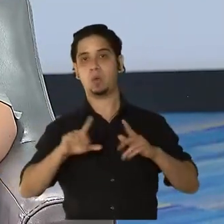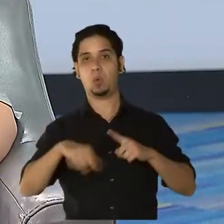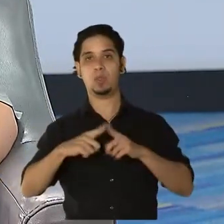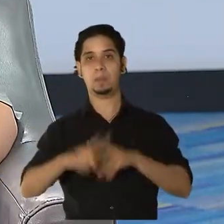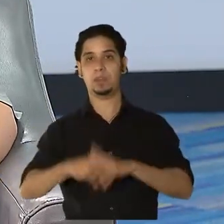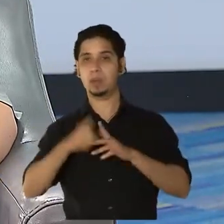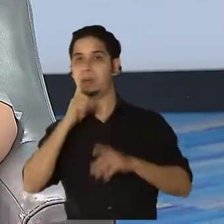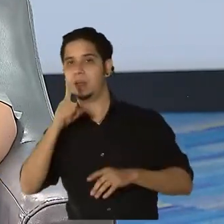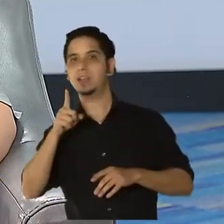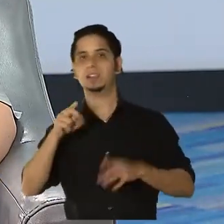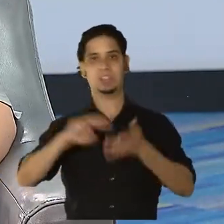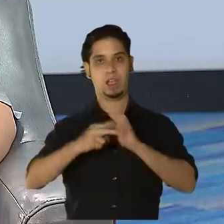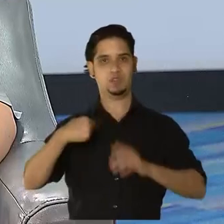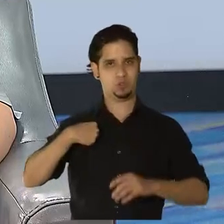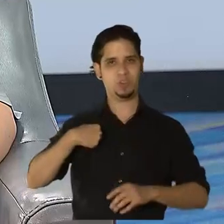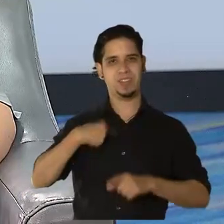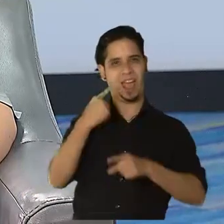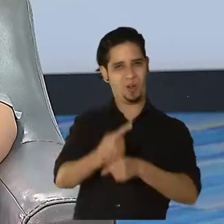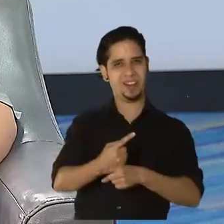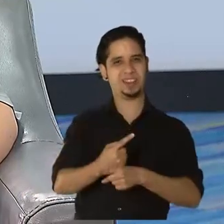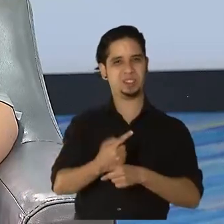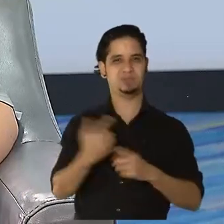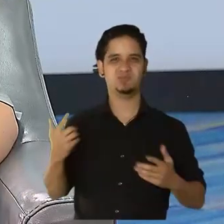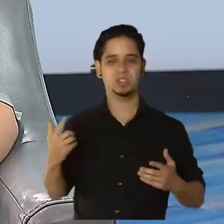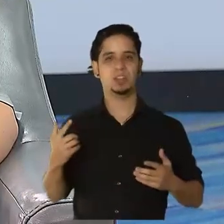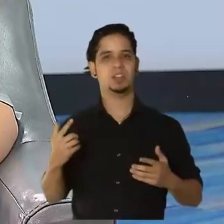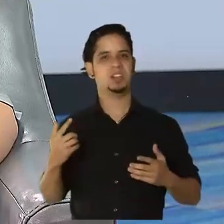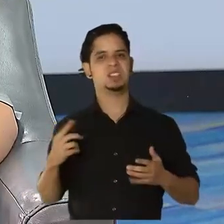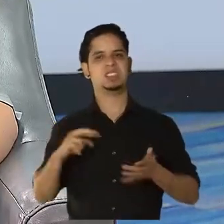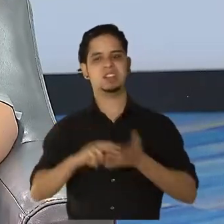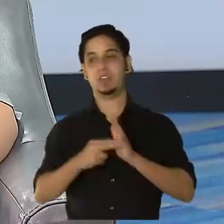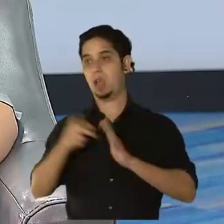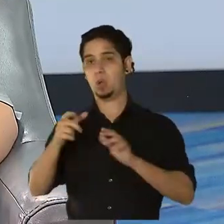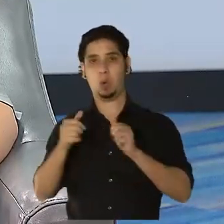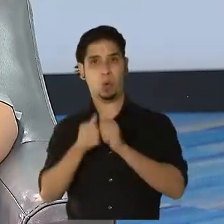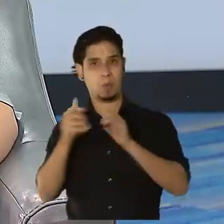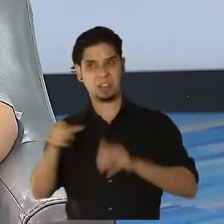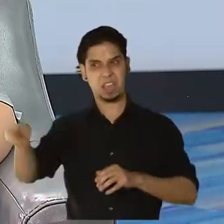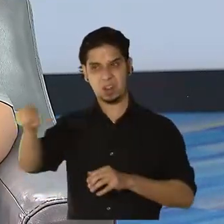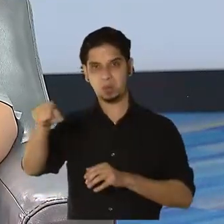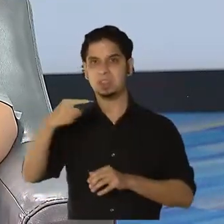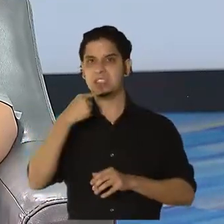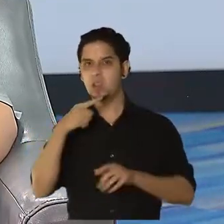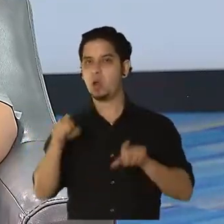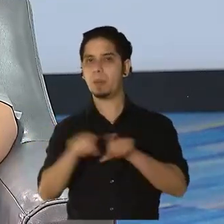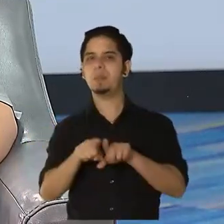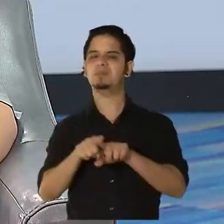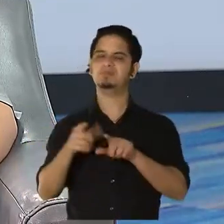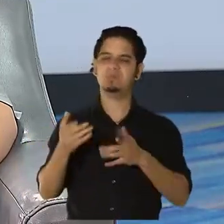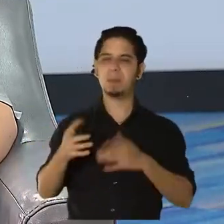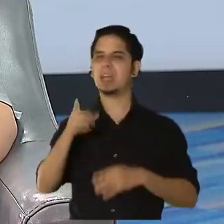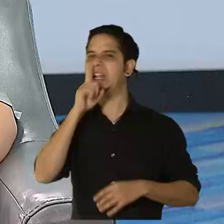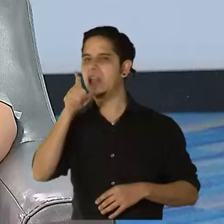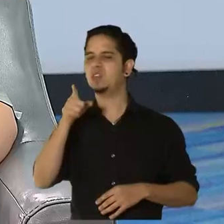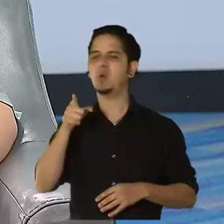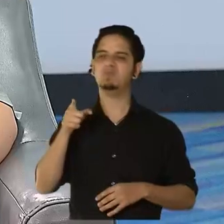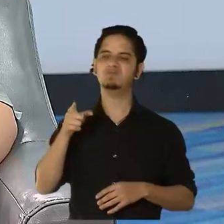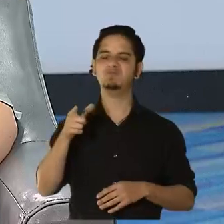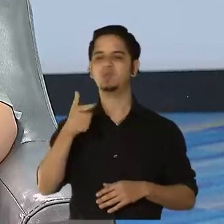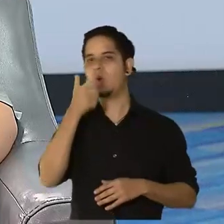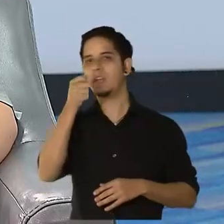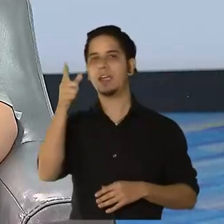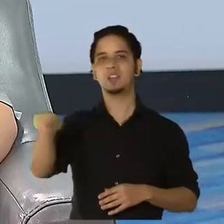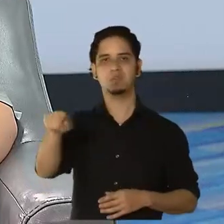que yo tenía razón. Así que yo no tengo por qué pensar que los compañeros estén diciendo cosas que no son verdad. Así que